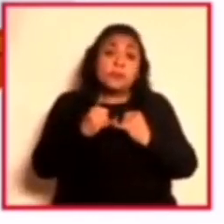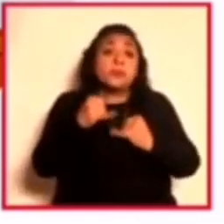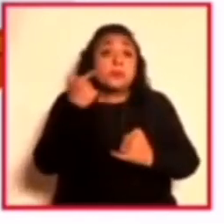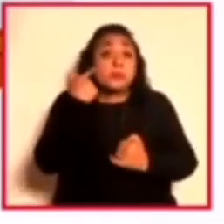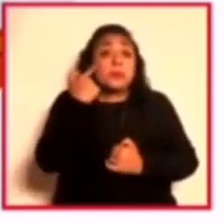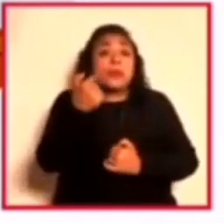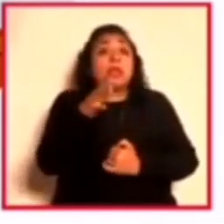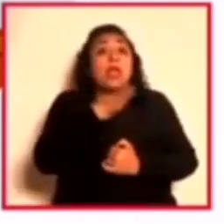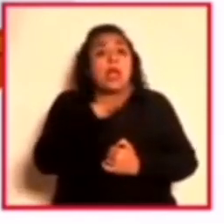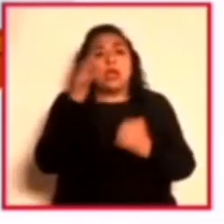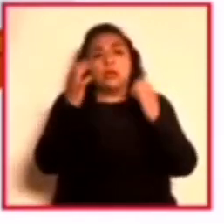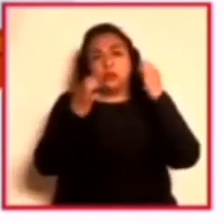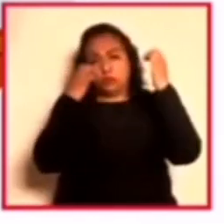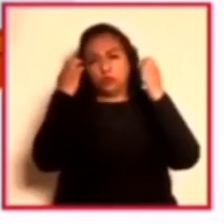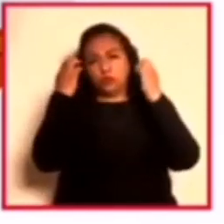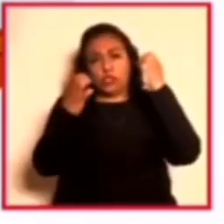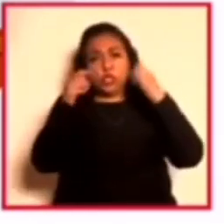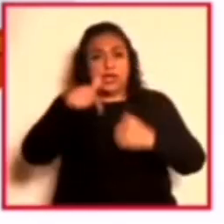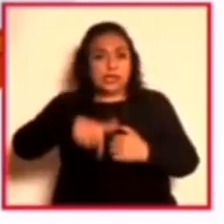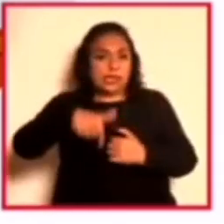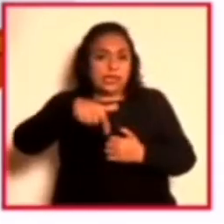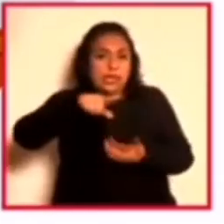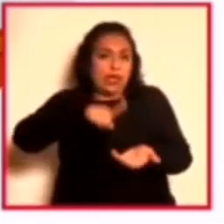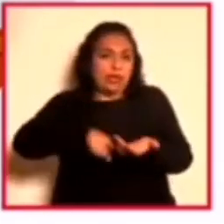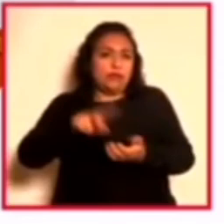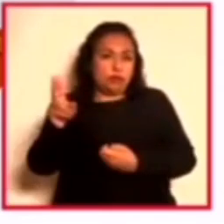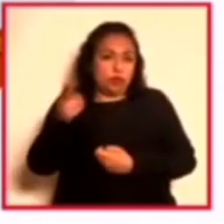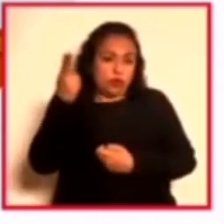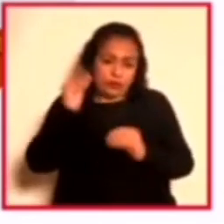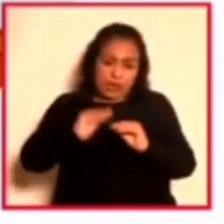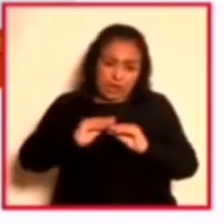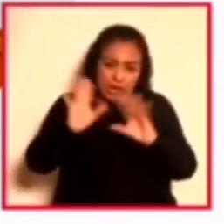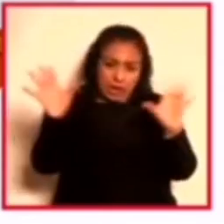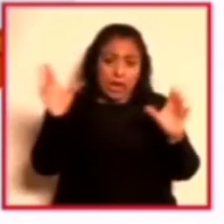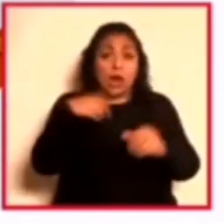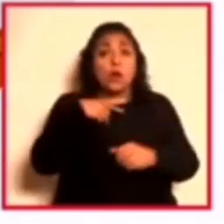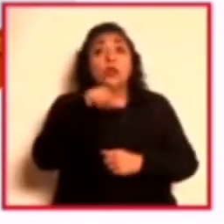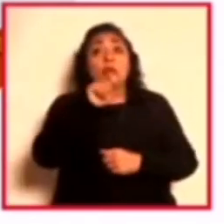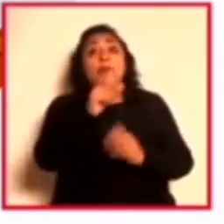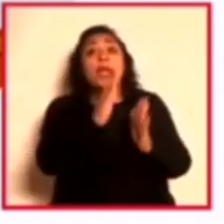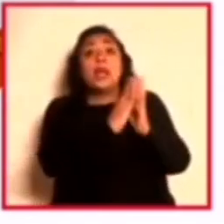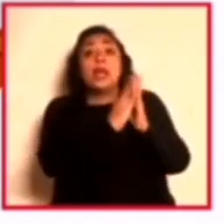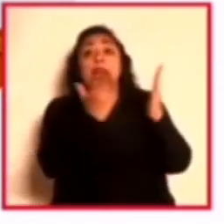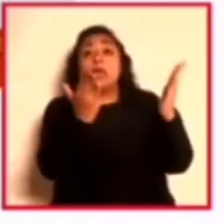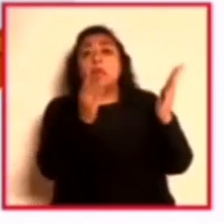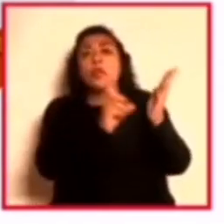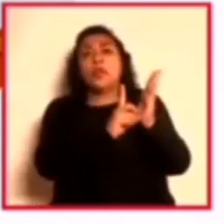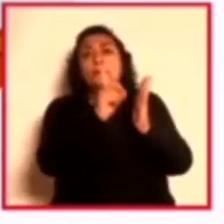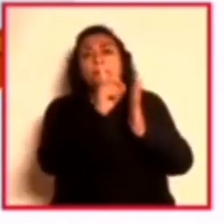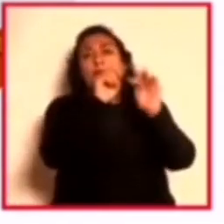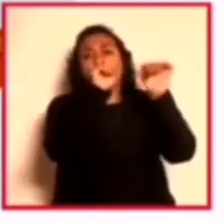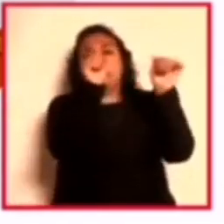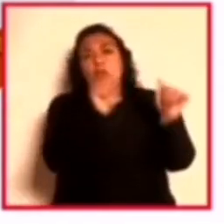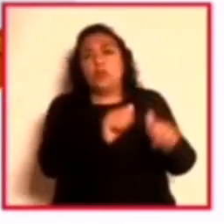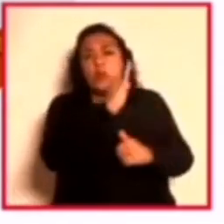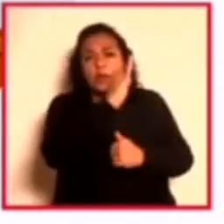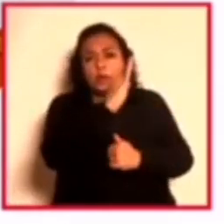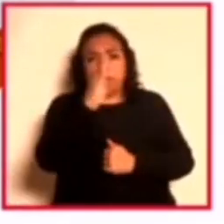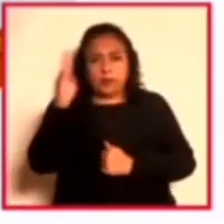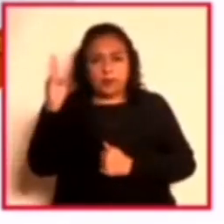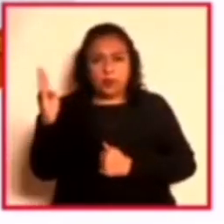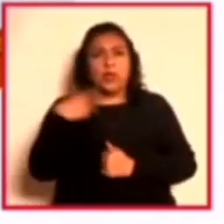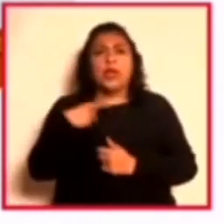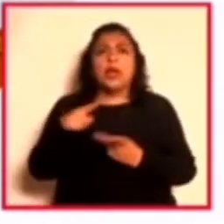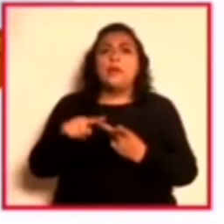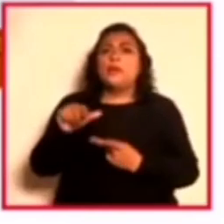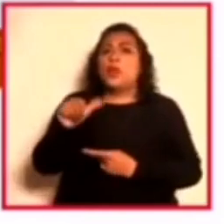exposiciones aquí dentro de la universidad y un libro con el Departamento de Arte y la Biblioteca. Y otro